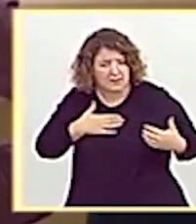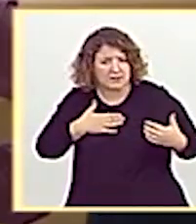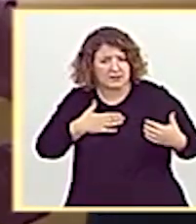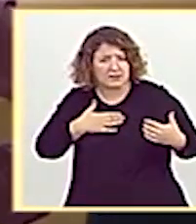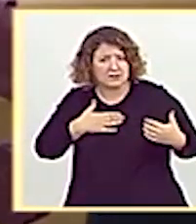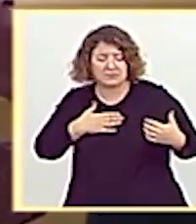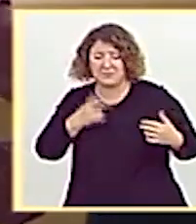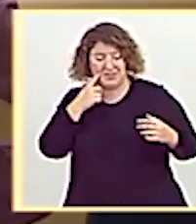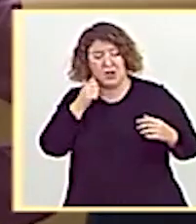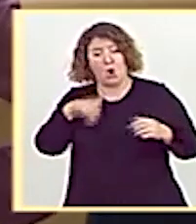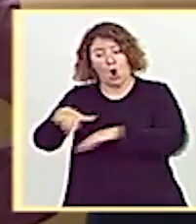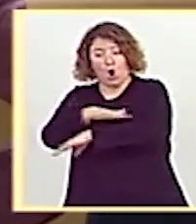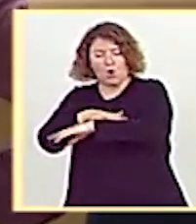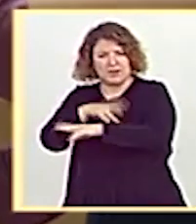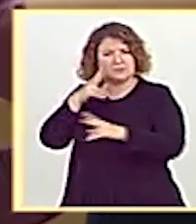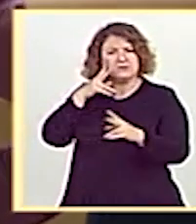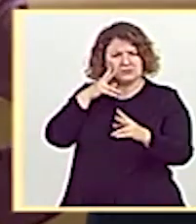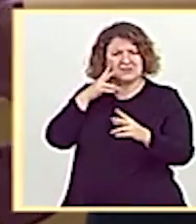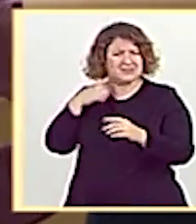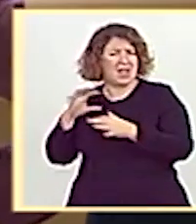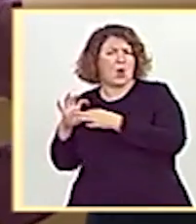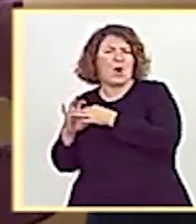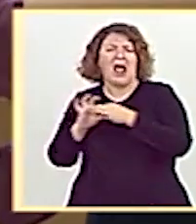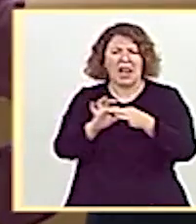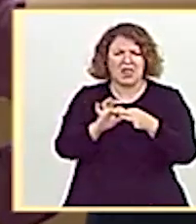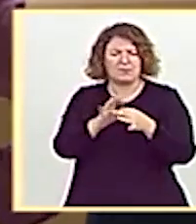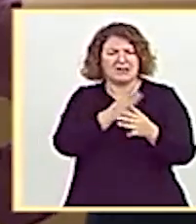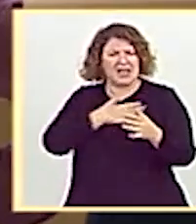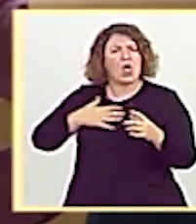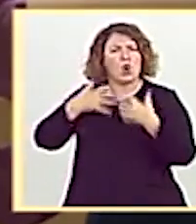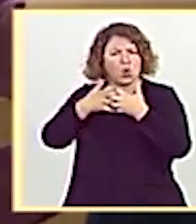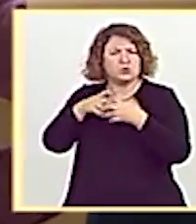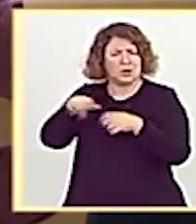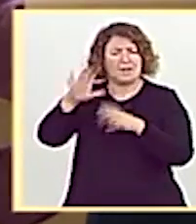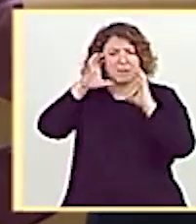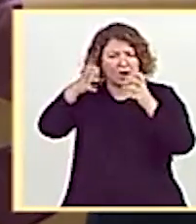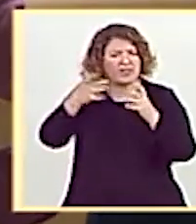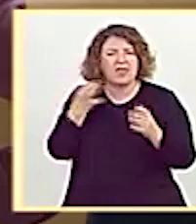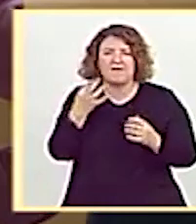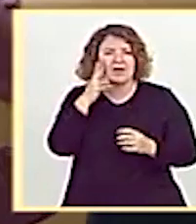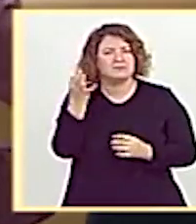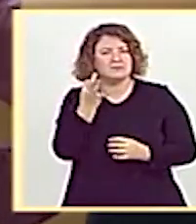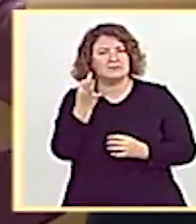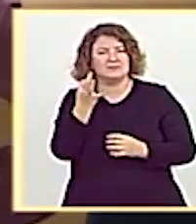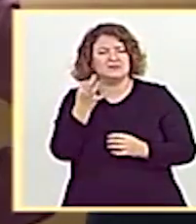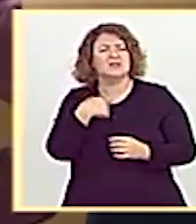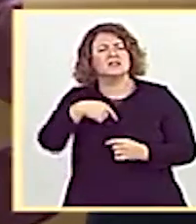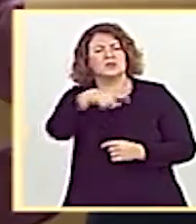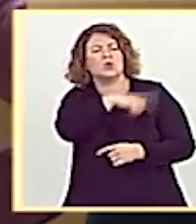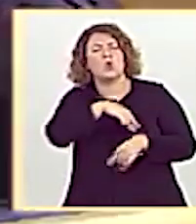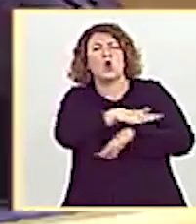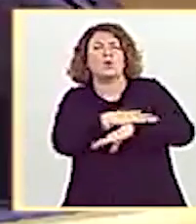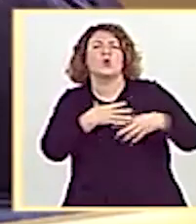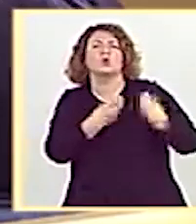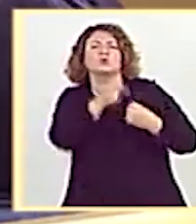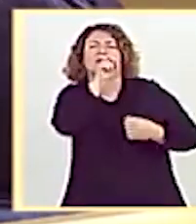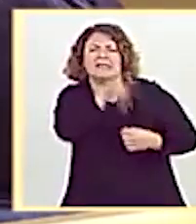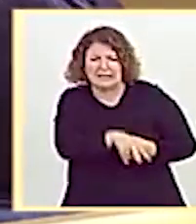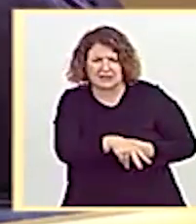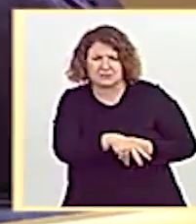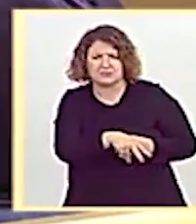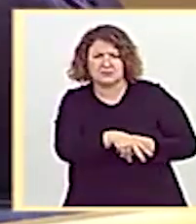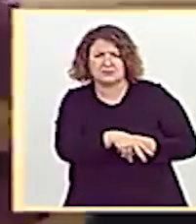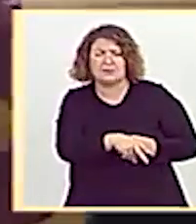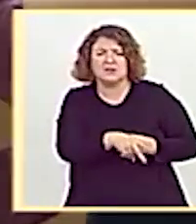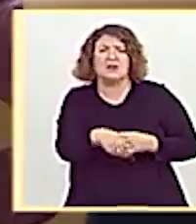mirar a este gobierno, que es un aliado para luchar contra esas violencias, creo que tienen que empezar a mirar con quienes ustedes gobiernan y con quienes